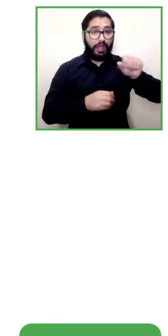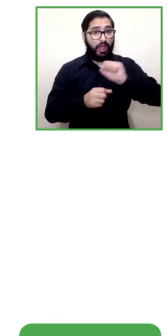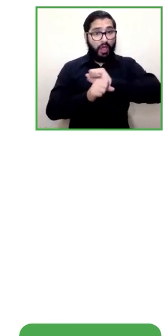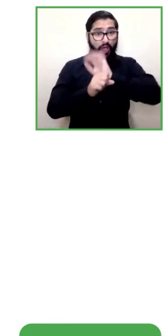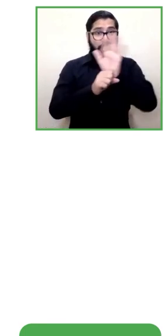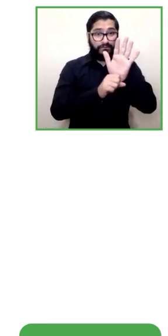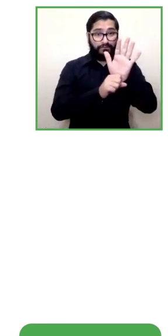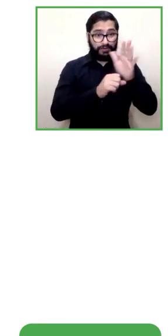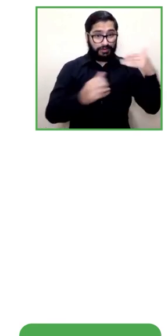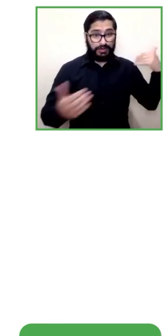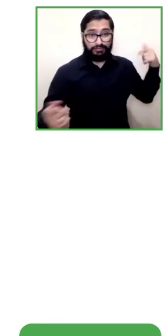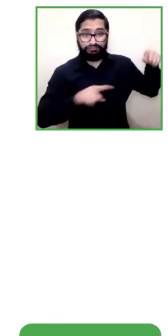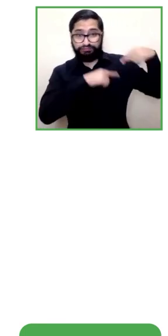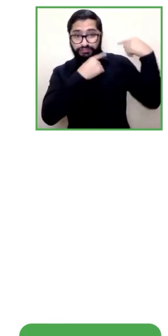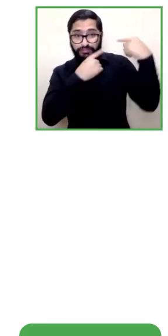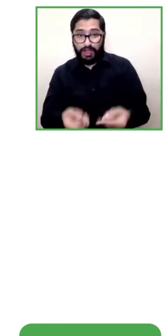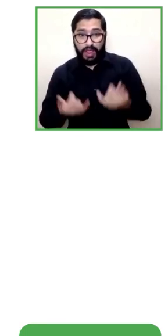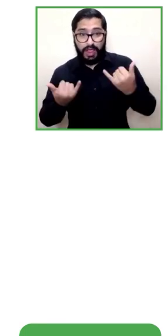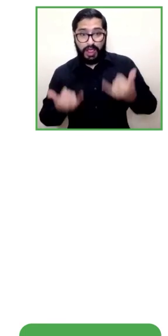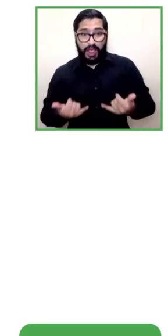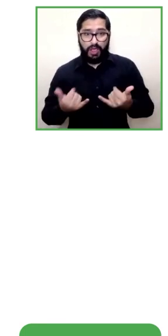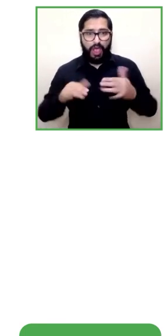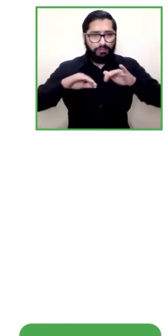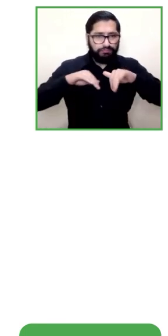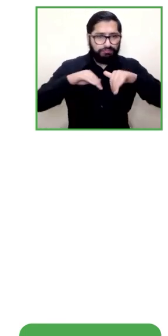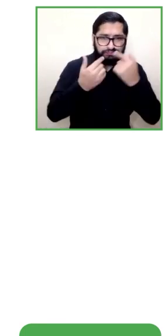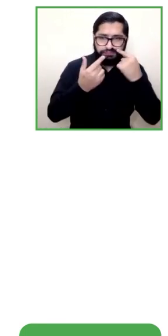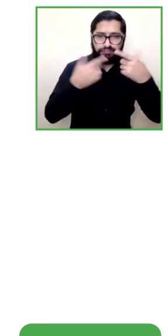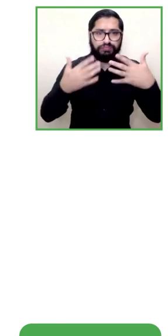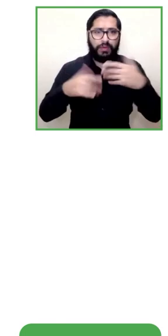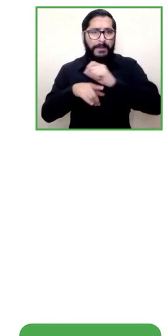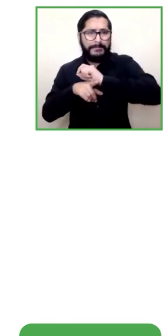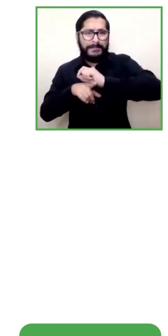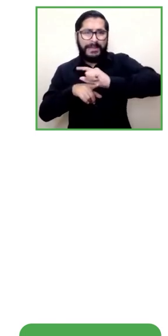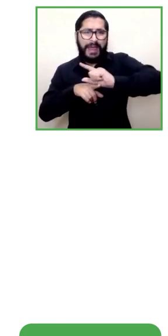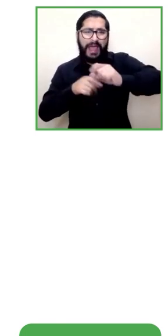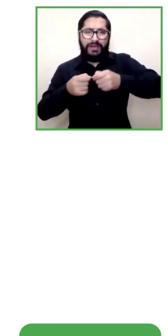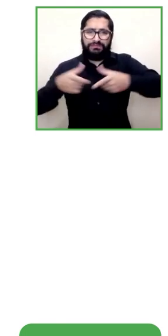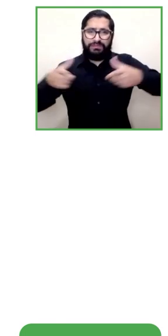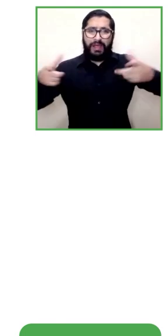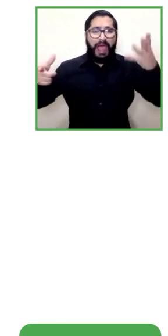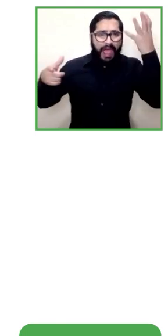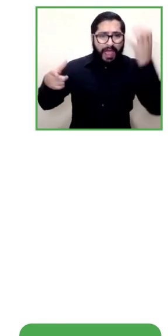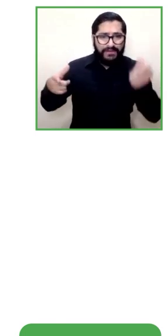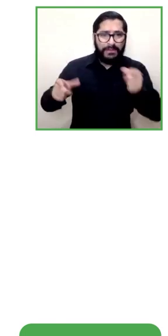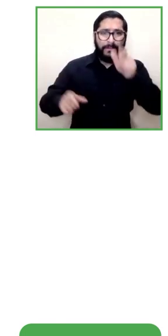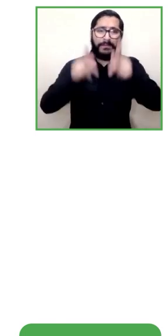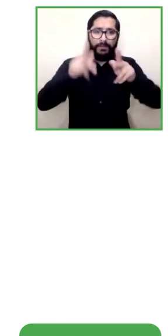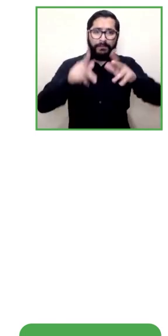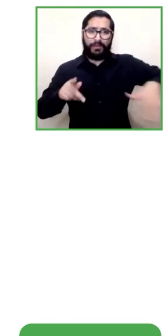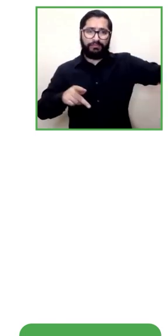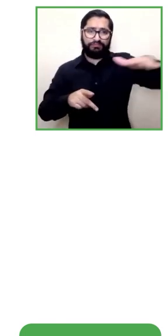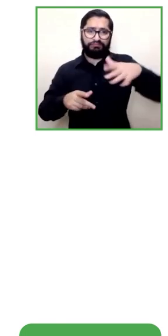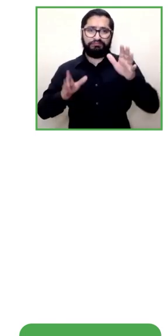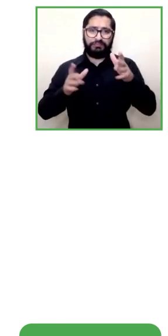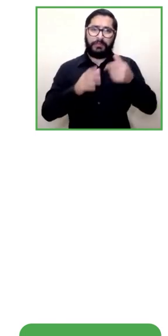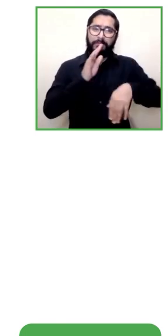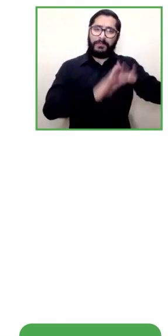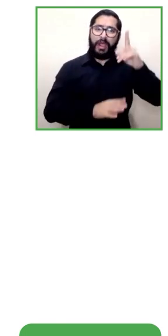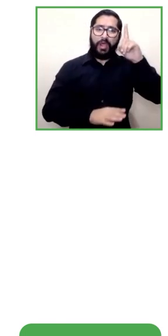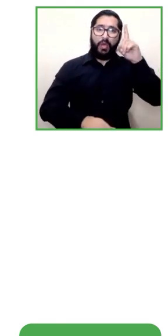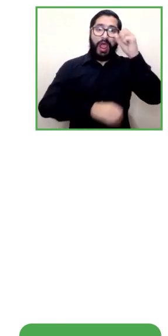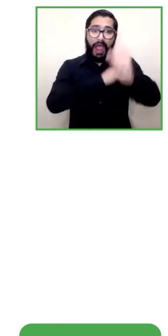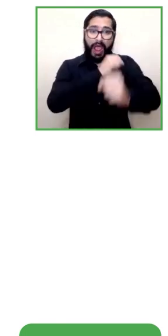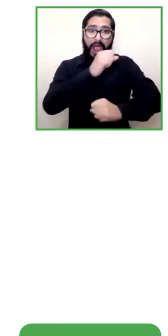incremento en la cantidad de usuarios y en un año avanzamos 10 años en el futuro en términos de